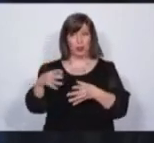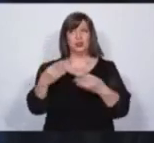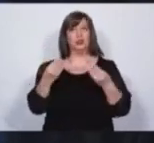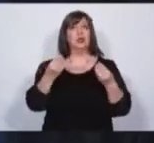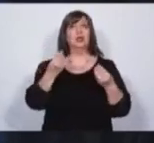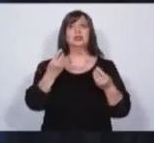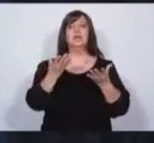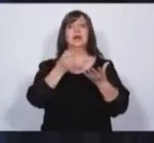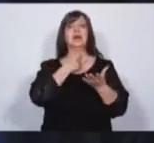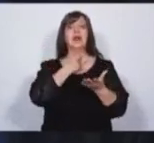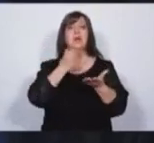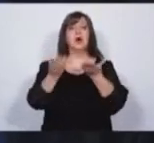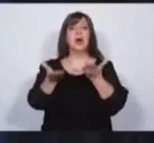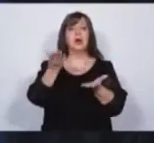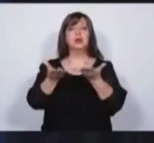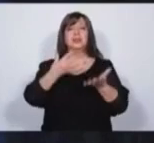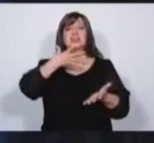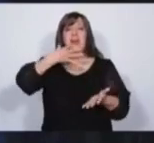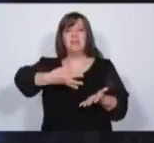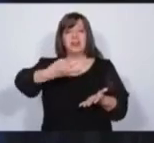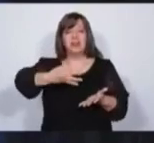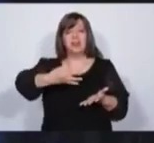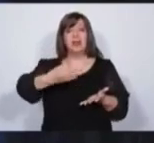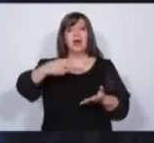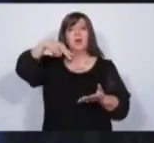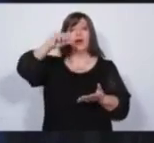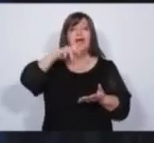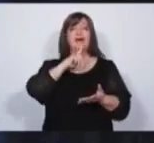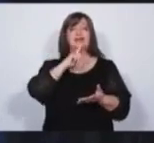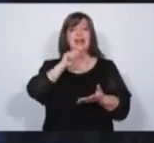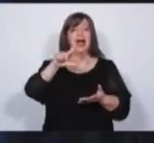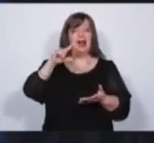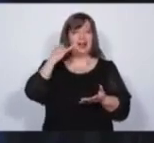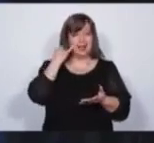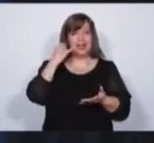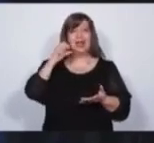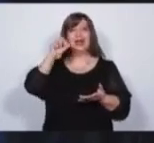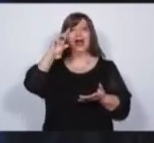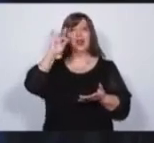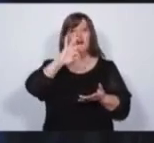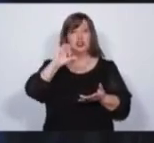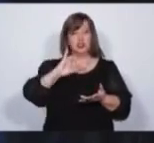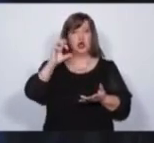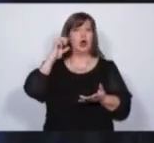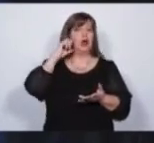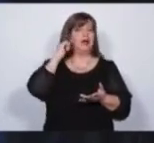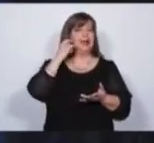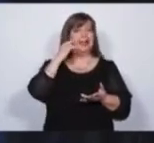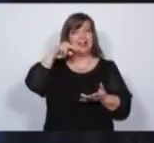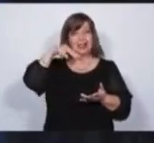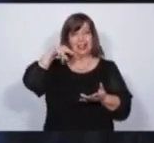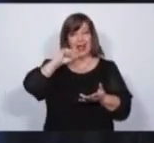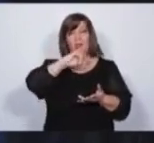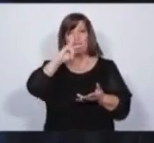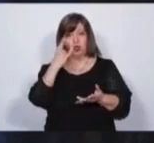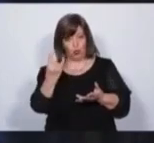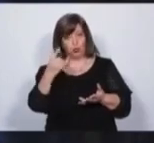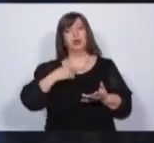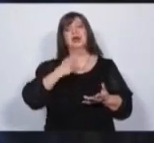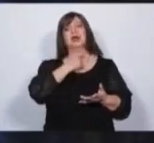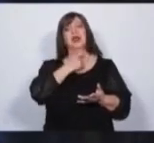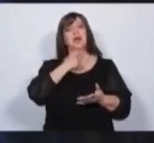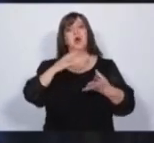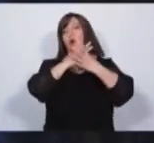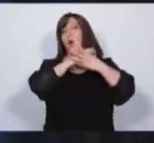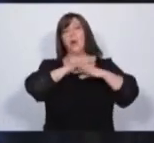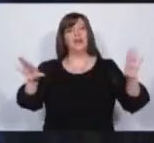justicia y verdad por Natalia, Natalí Cardoso Guiñazú. También queremos que se termine la